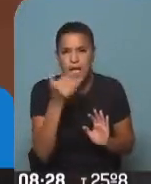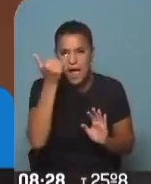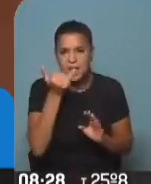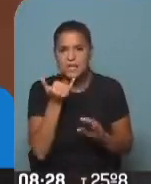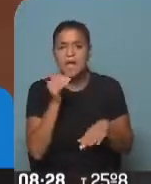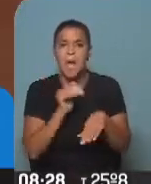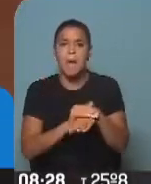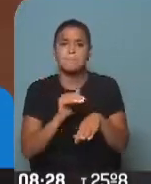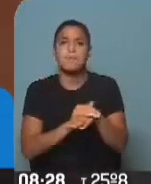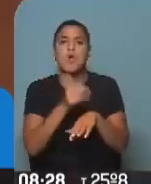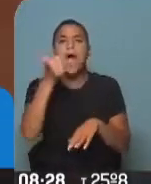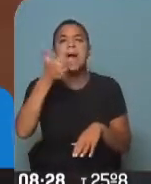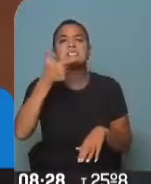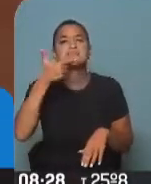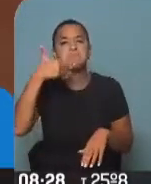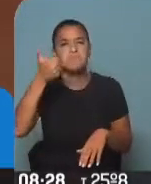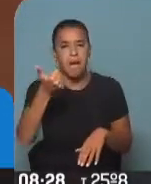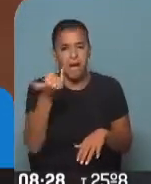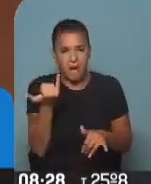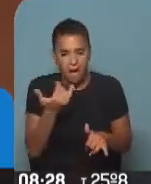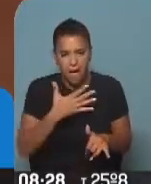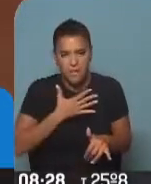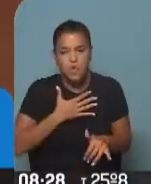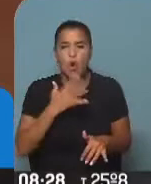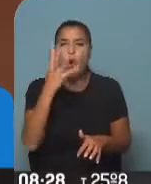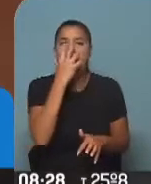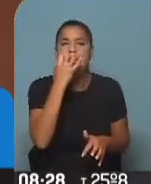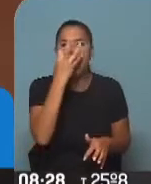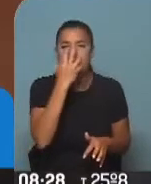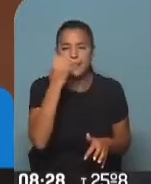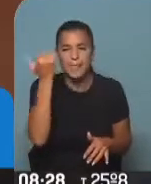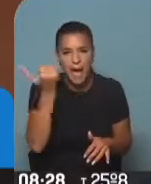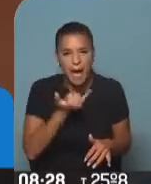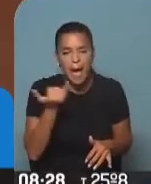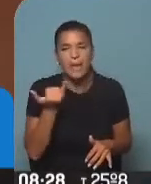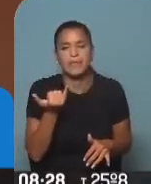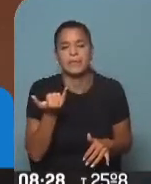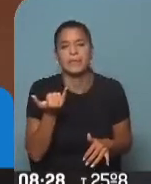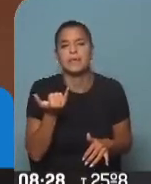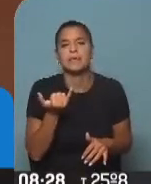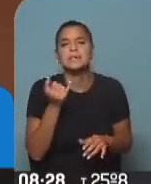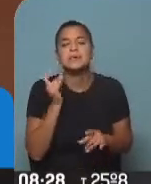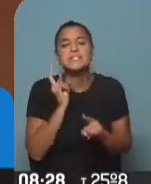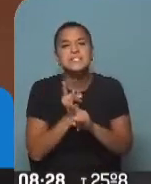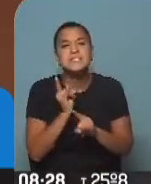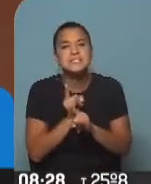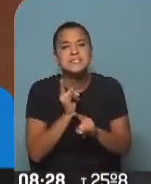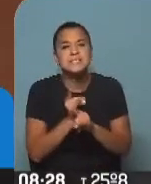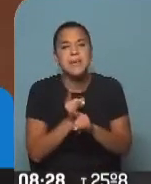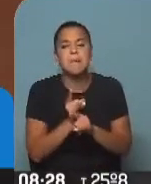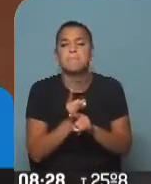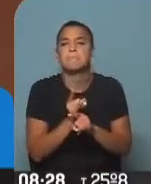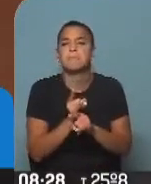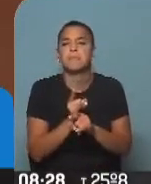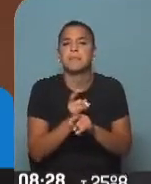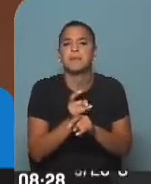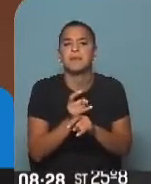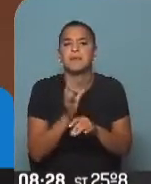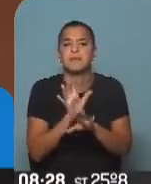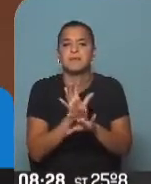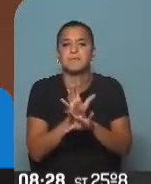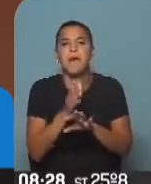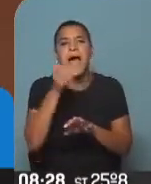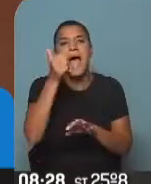asmáticos, tenemos amigos con problemas alérgicos importantes, y siempre, uno lo sabe, están combatiendo los